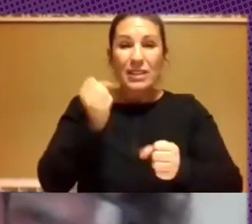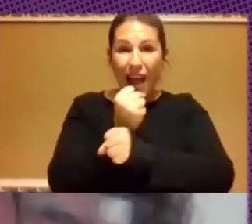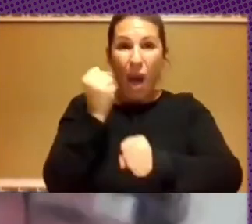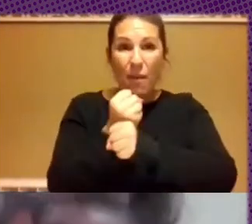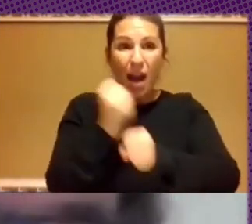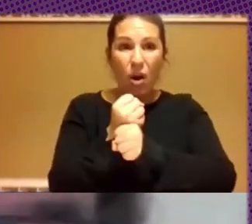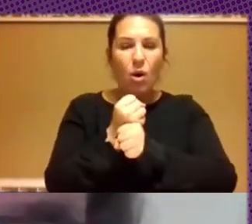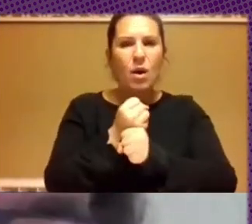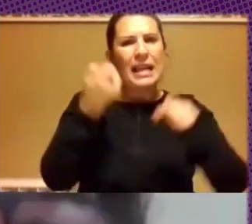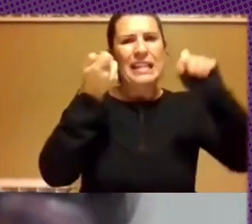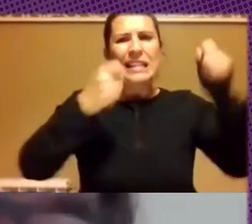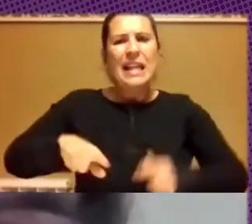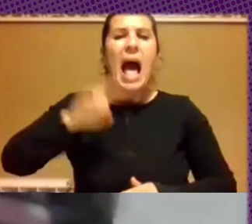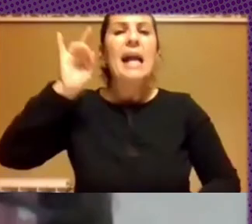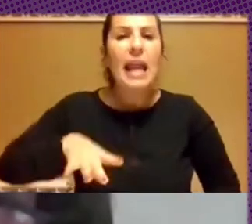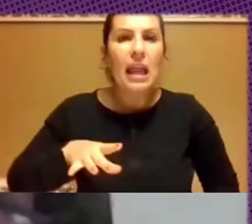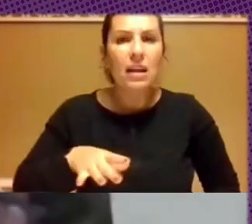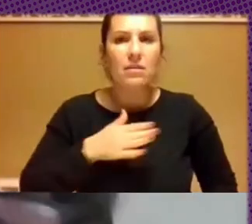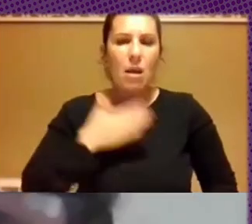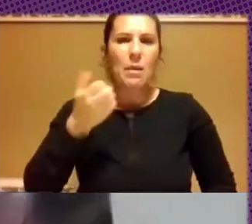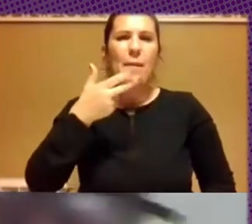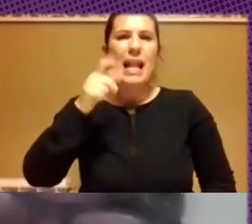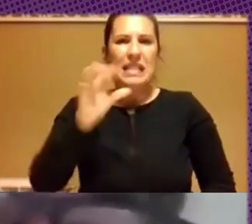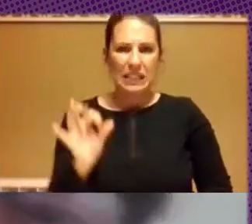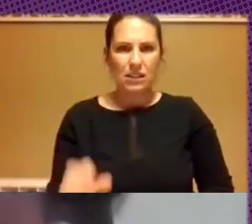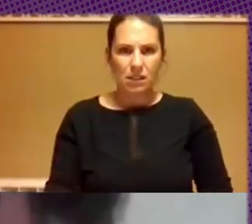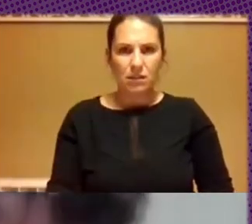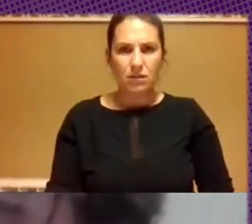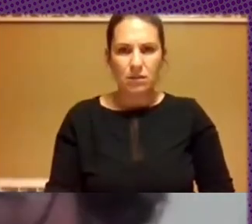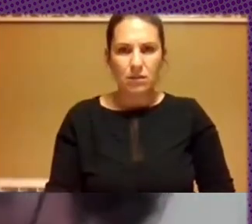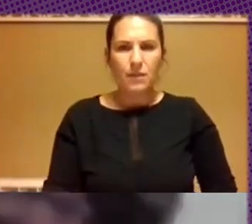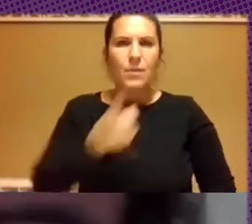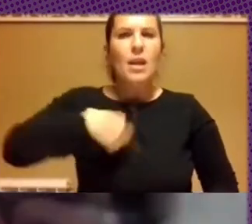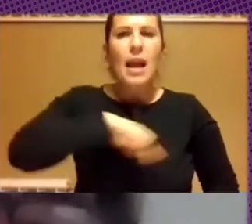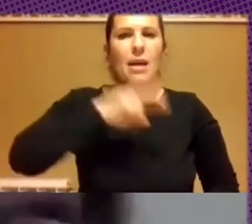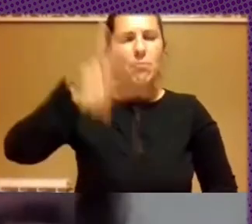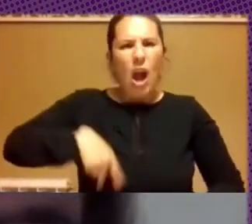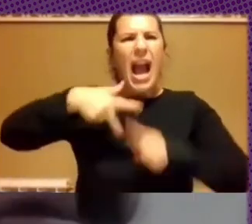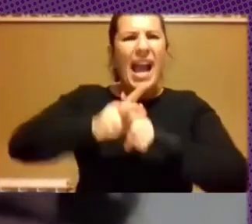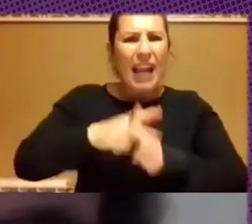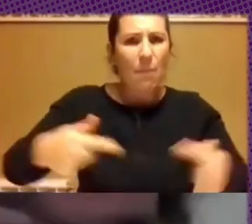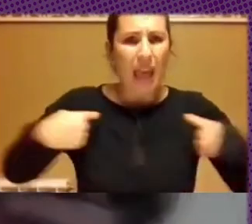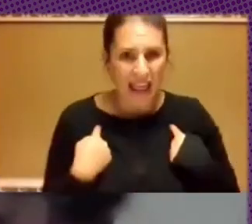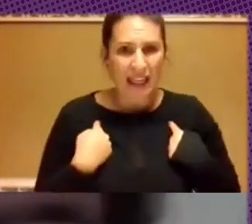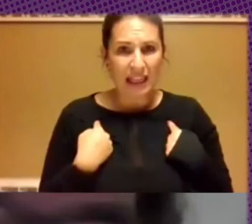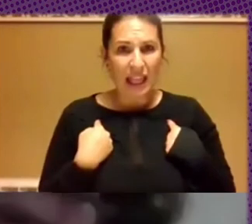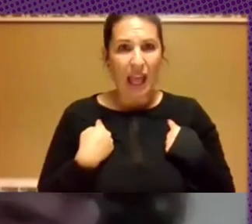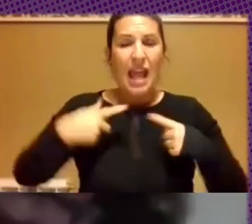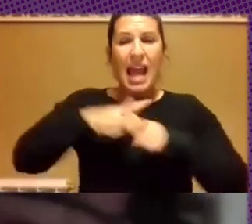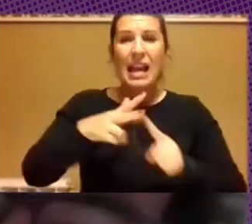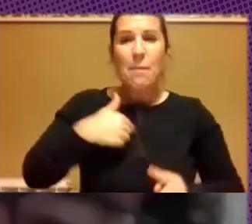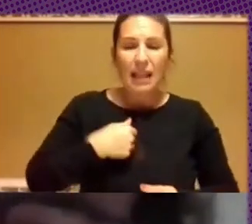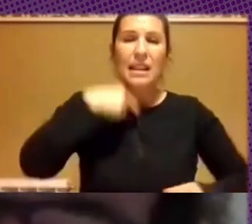asemejábamos a quién? A Goebbels. ¿No? No sé, éramos la herramienta, la herramienta del